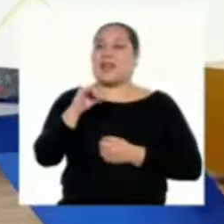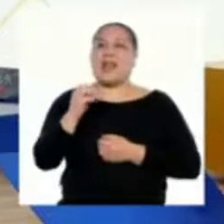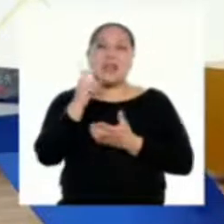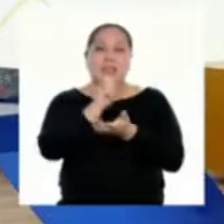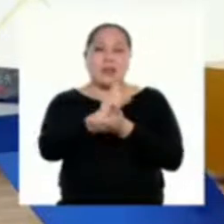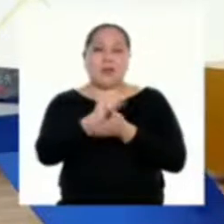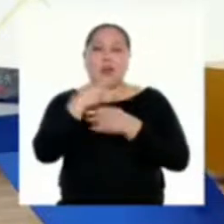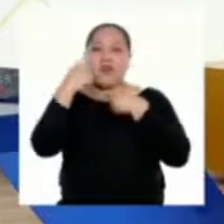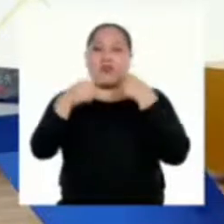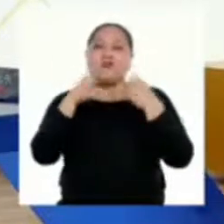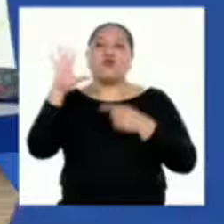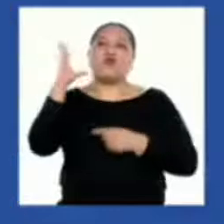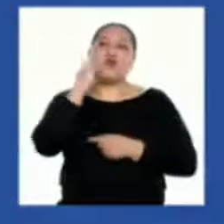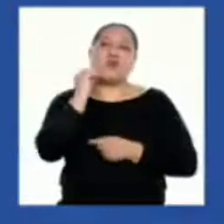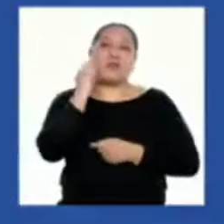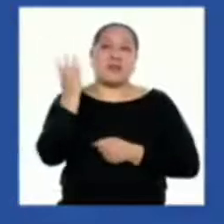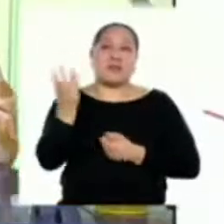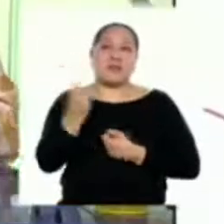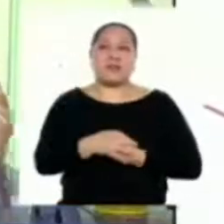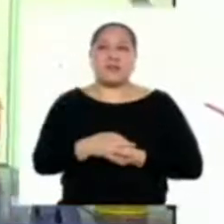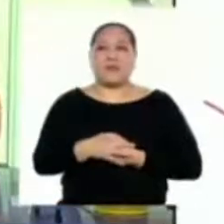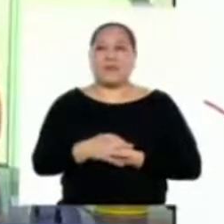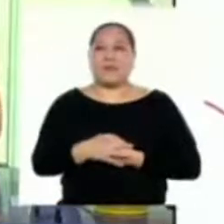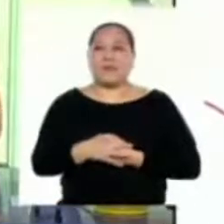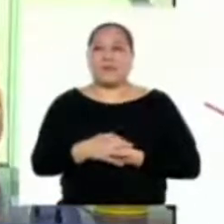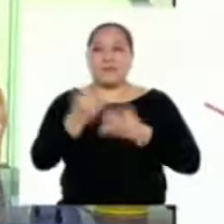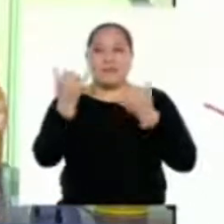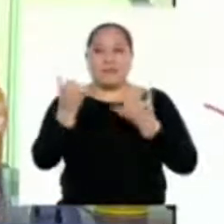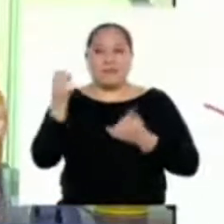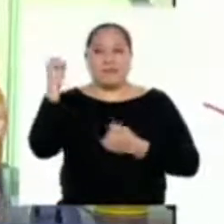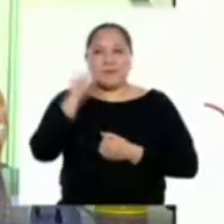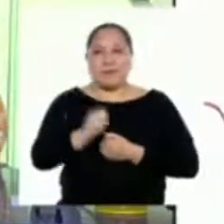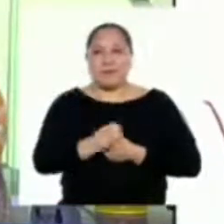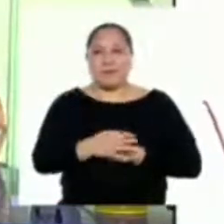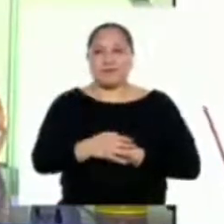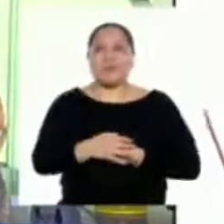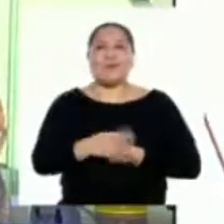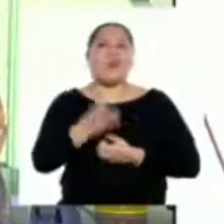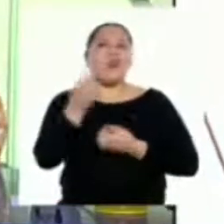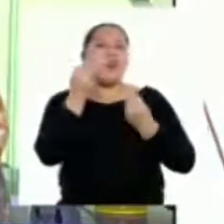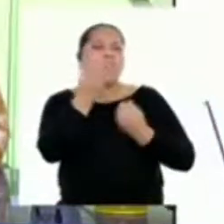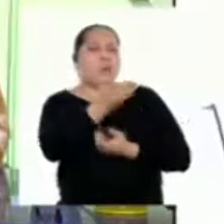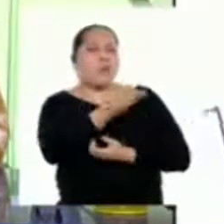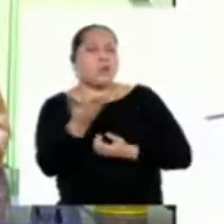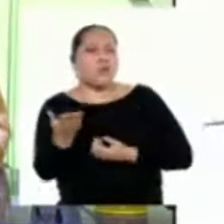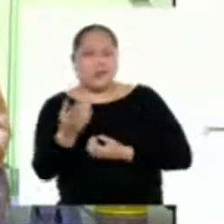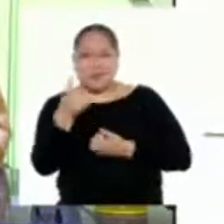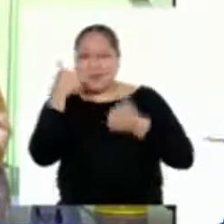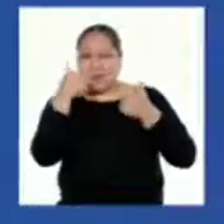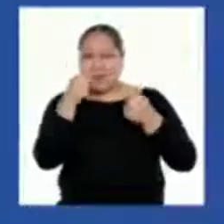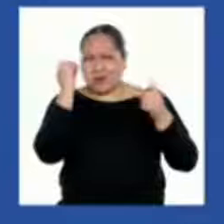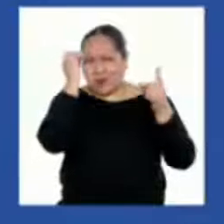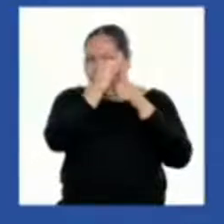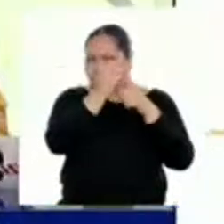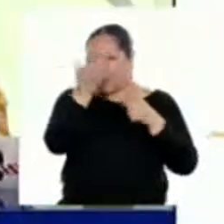su experiencia. Ahora sí, me gustaría saber cómo les fue con su último reto.